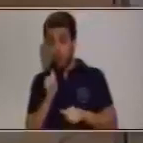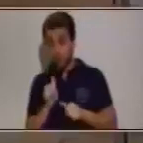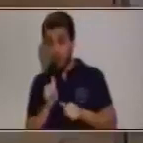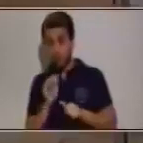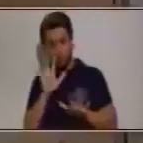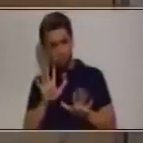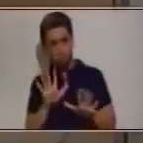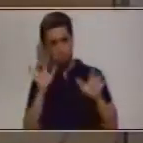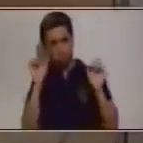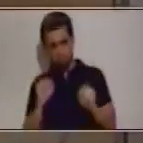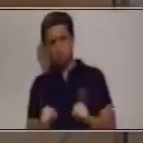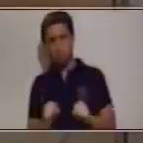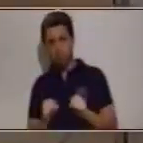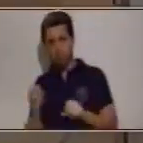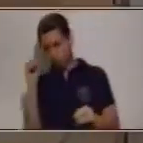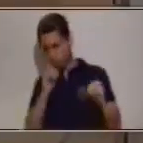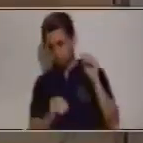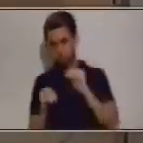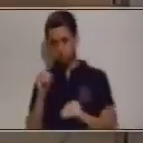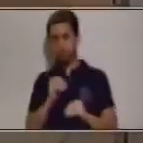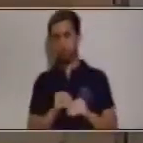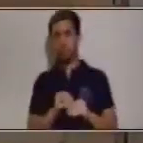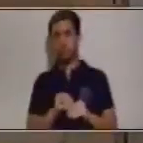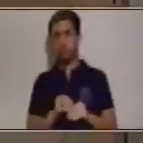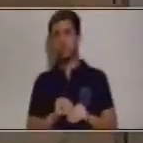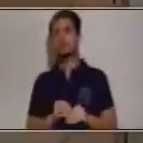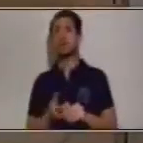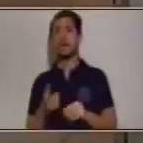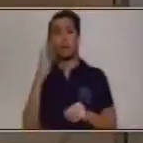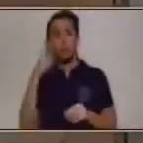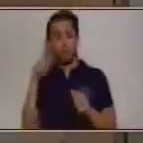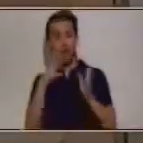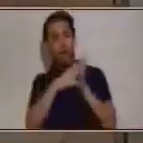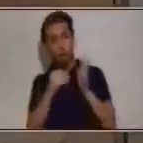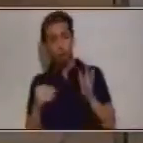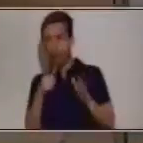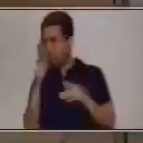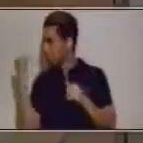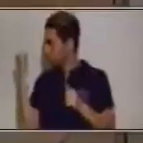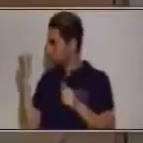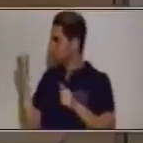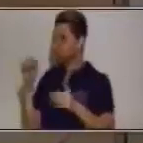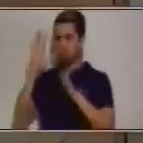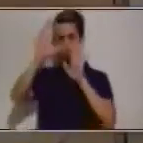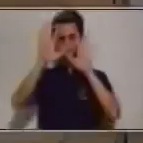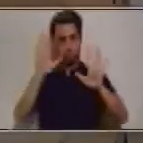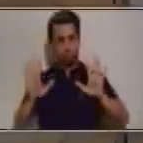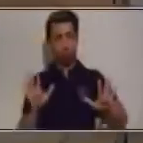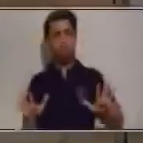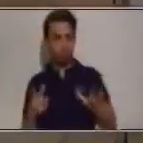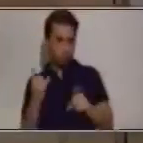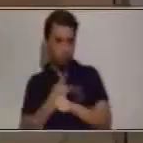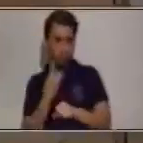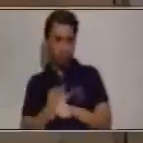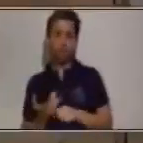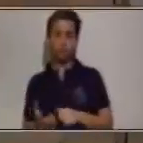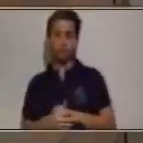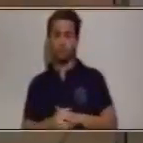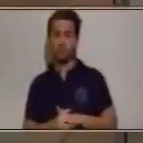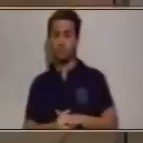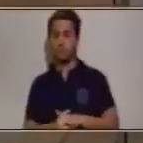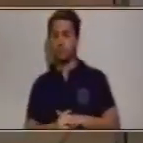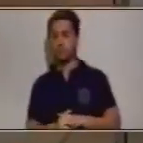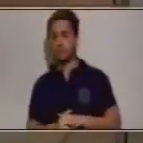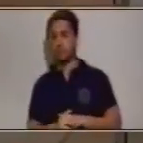derecho de tomarlo en cuenta y como decimos, de copiarlo y empezar a utilizarlo. Vamos a la